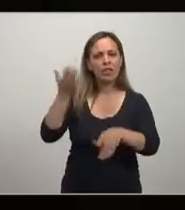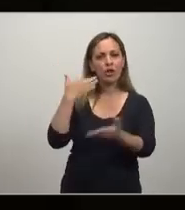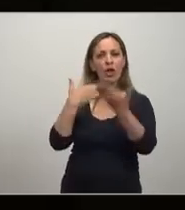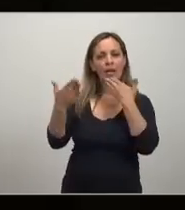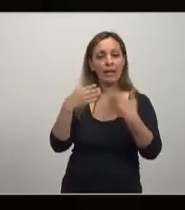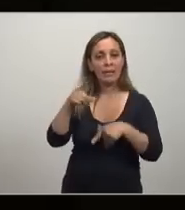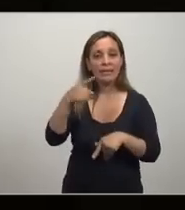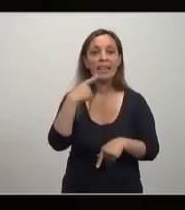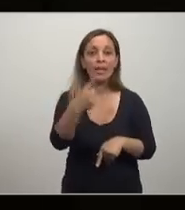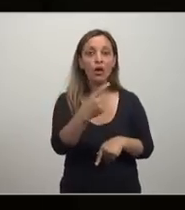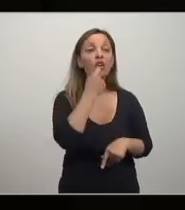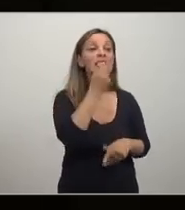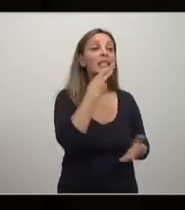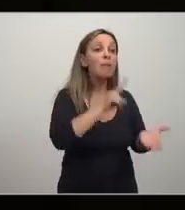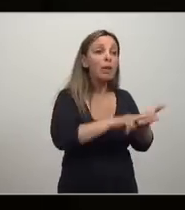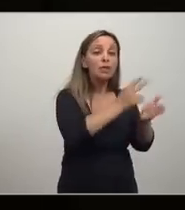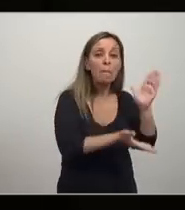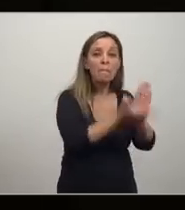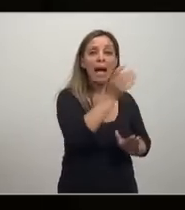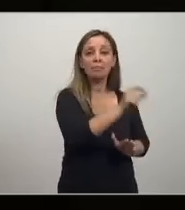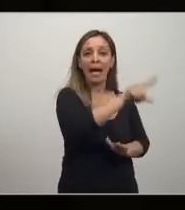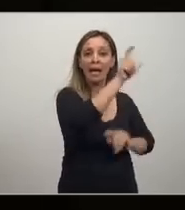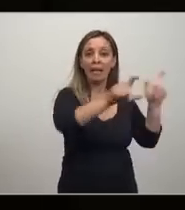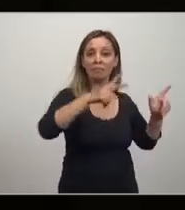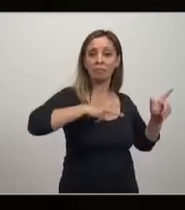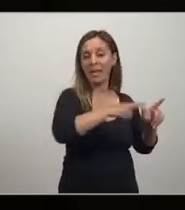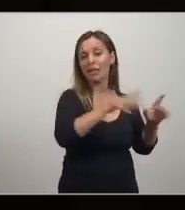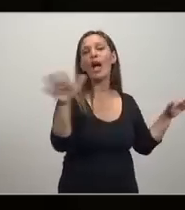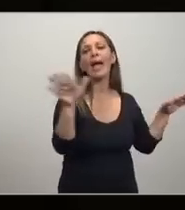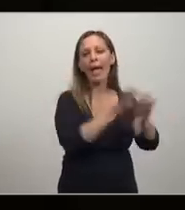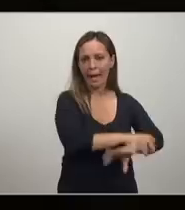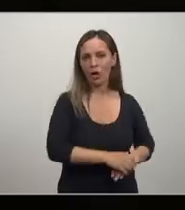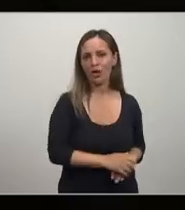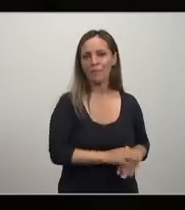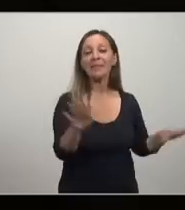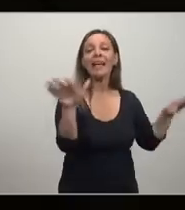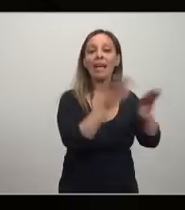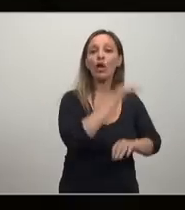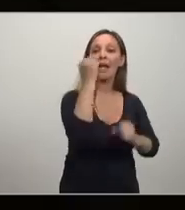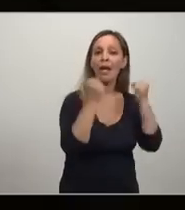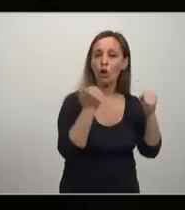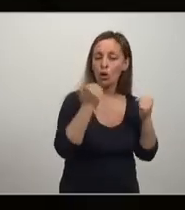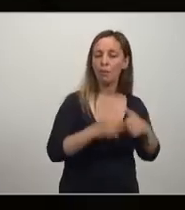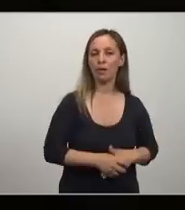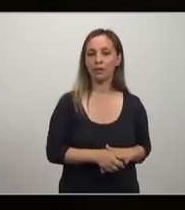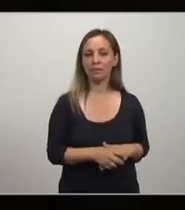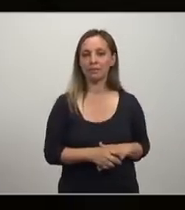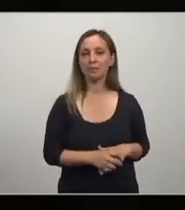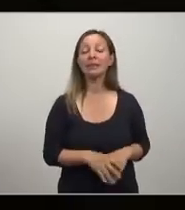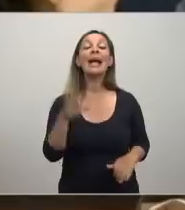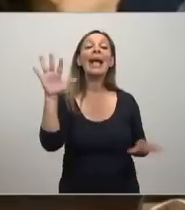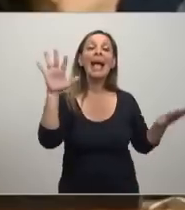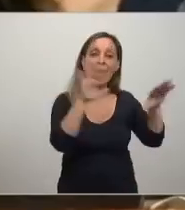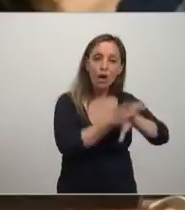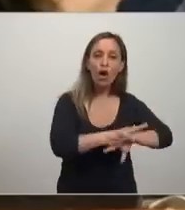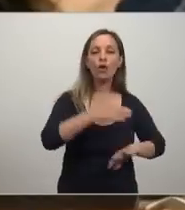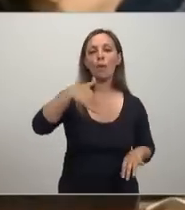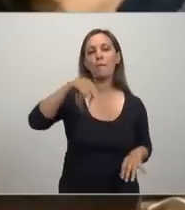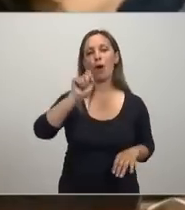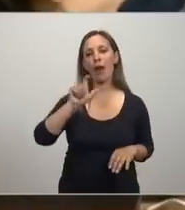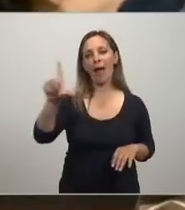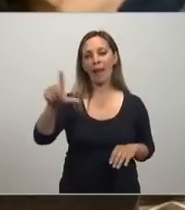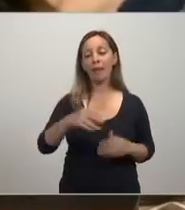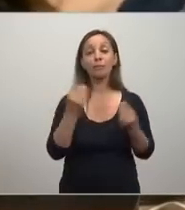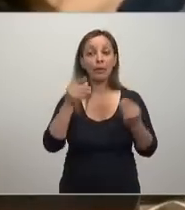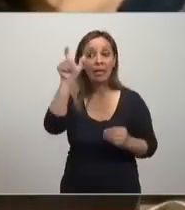subir impuestos a los ricos es un error, un grave error, es un error económico, puede estar equivocado técnicamente, y es un error moral. O sea,